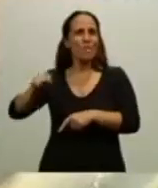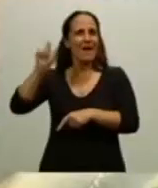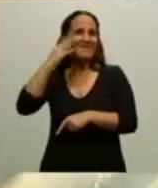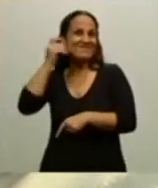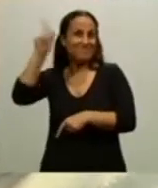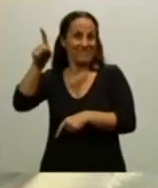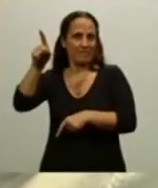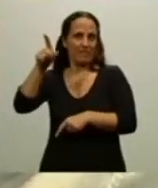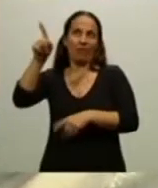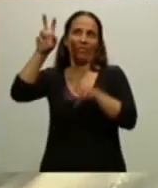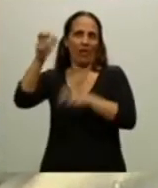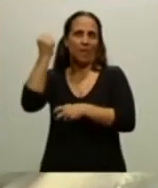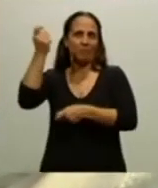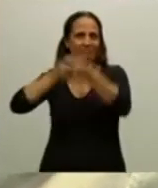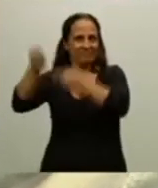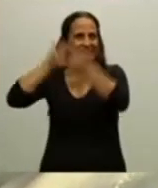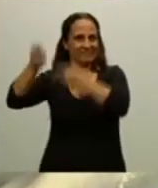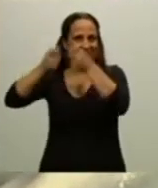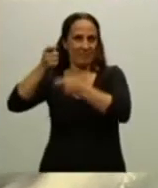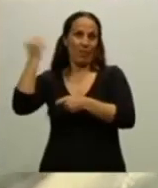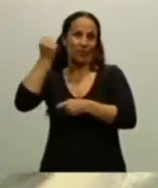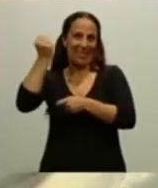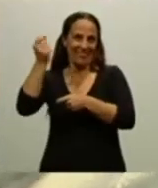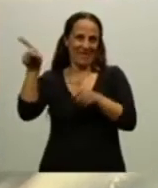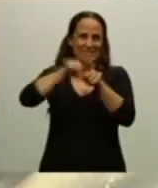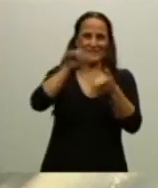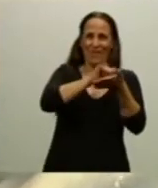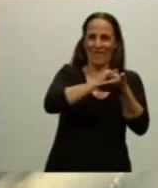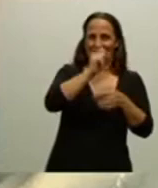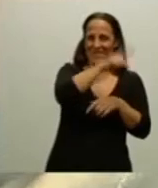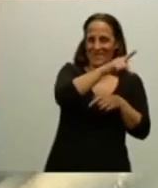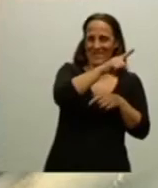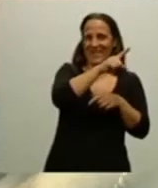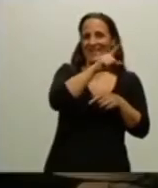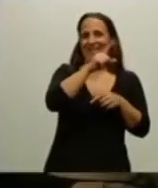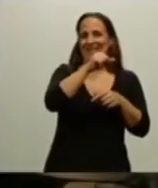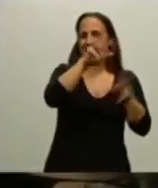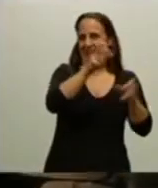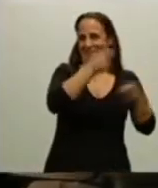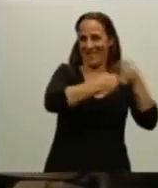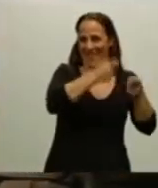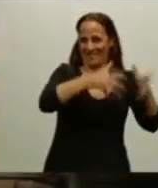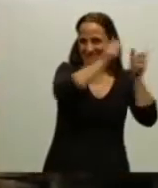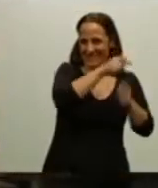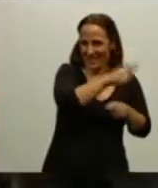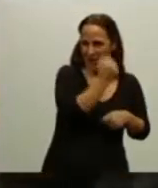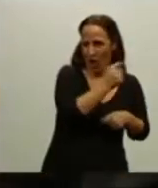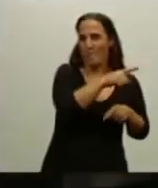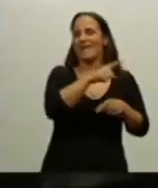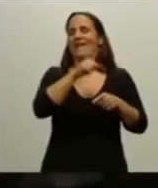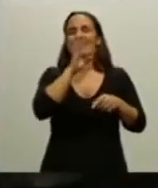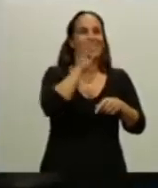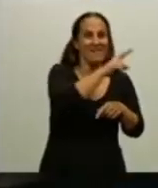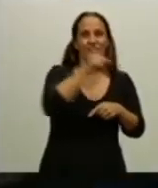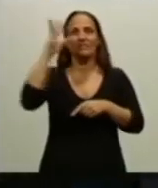financieras del mundo, junto a Wall Street, yo diría Londres y Wall Street, las dos grandes plazas